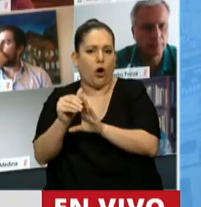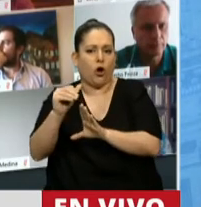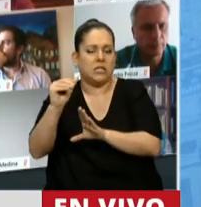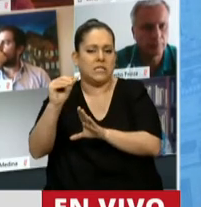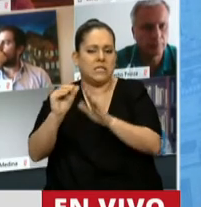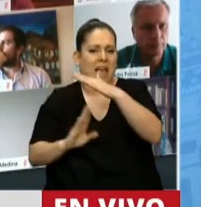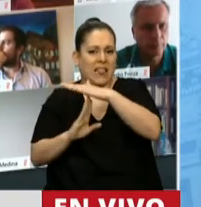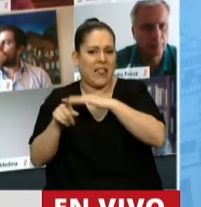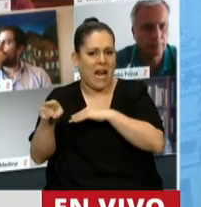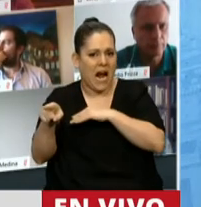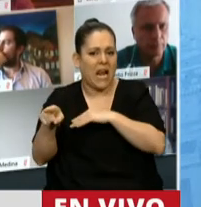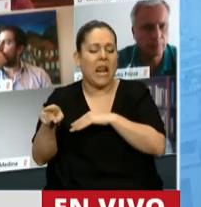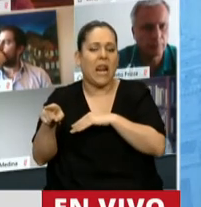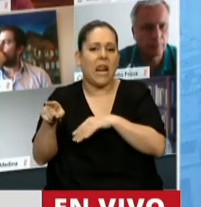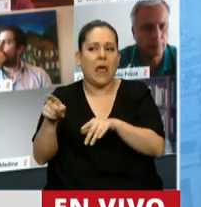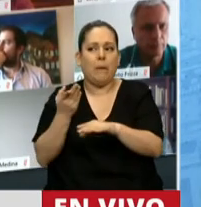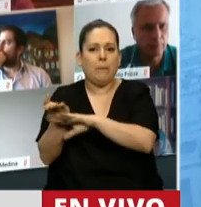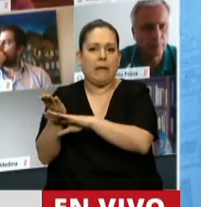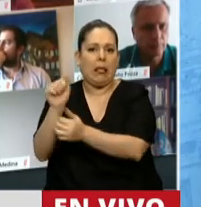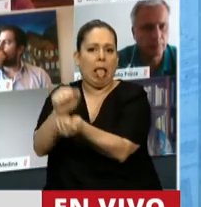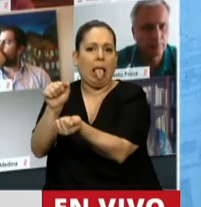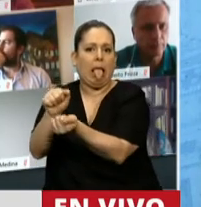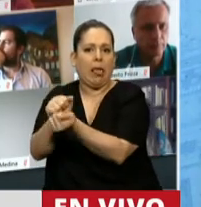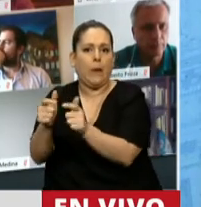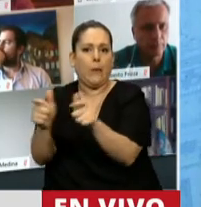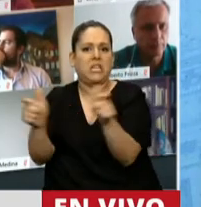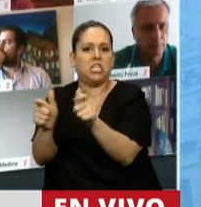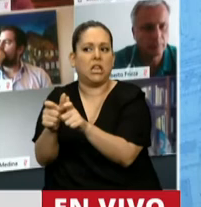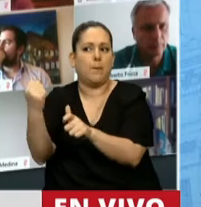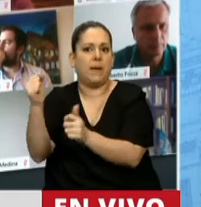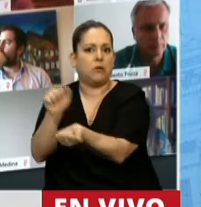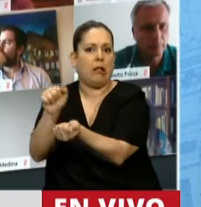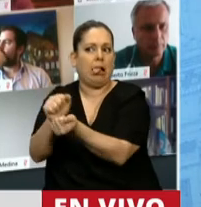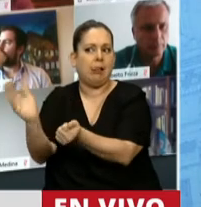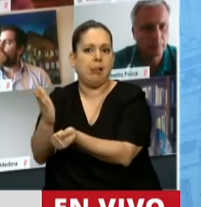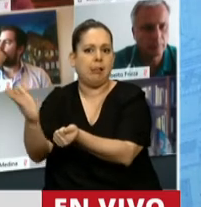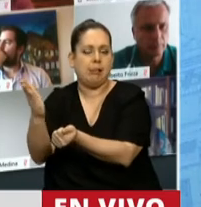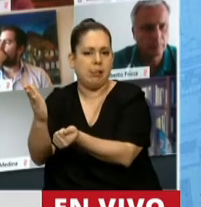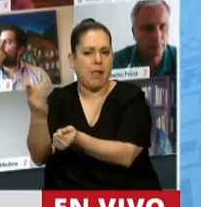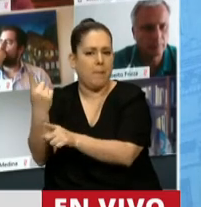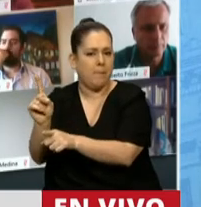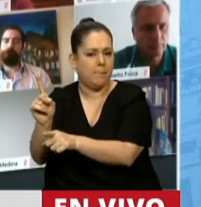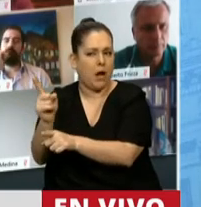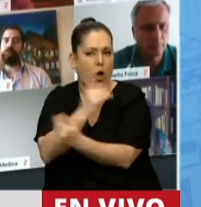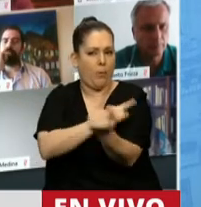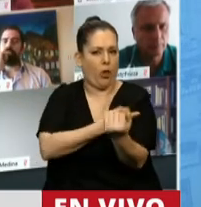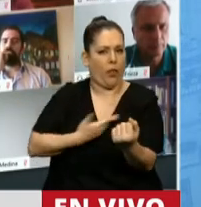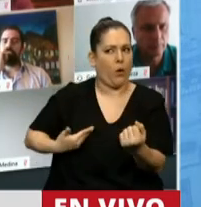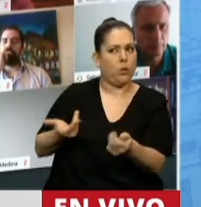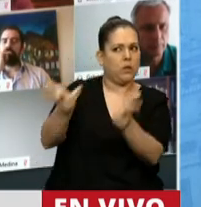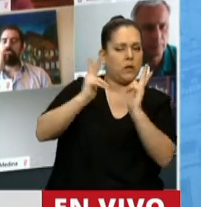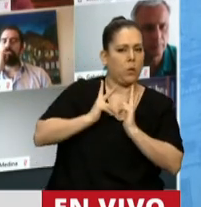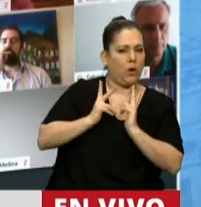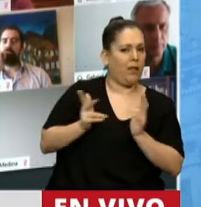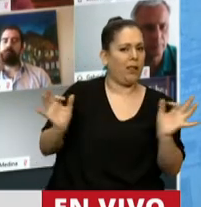basto pidiéndole a la imprenta que imprima billetes, el Poder Ejecutivo no ha enviado una sola medida de austeridad